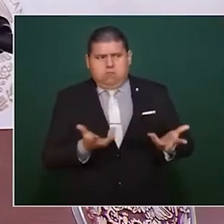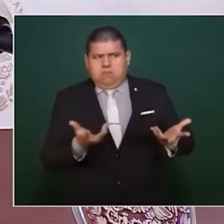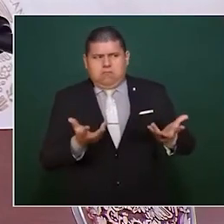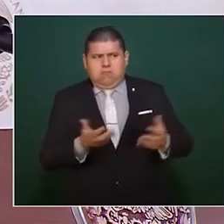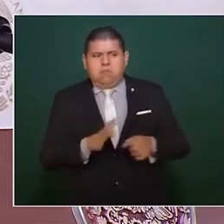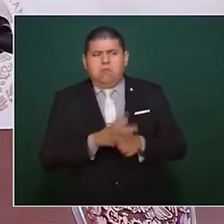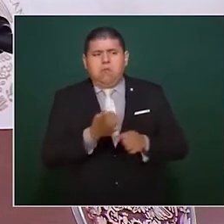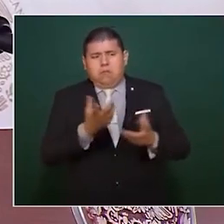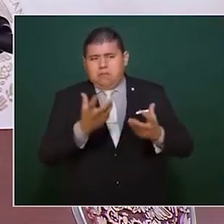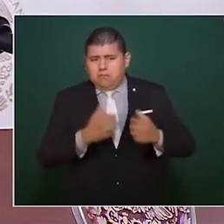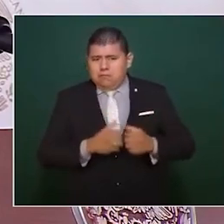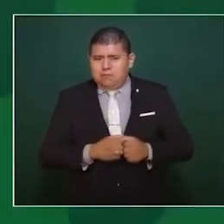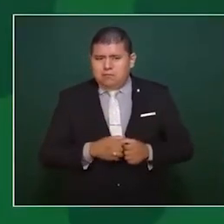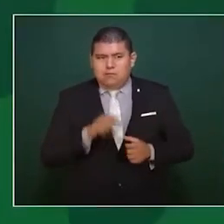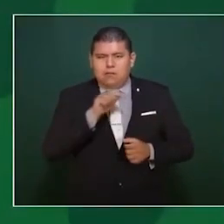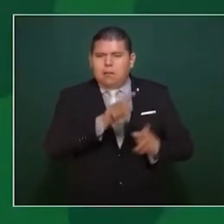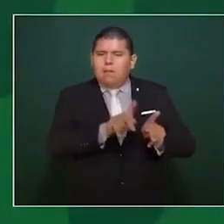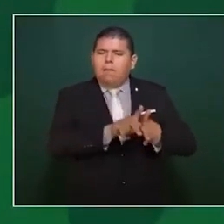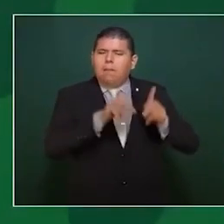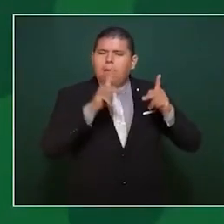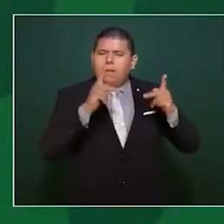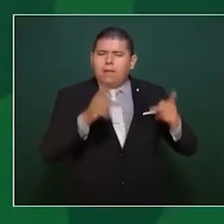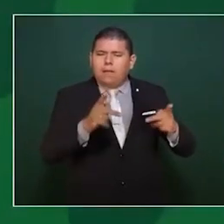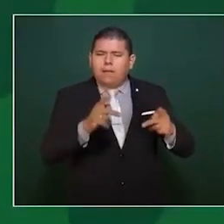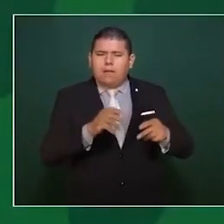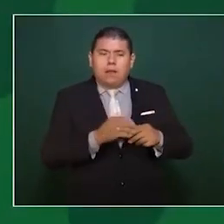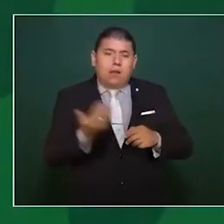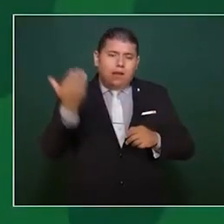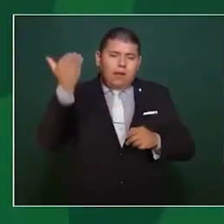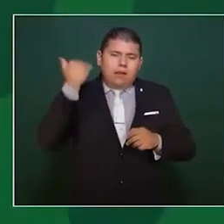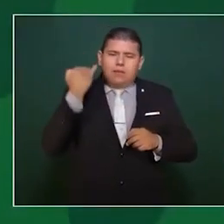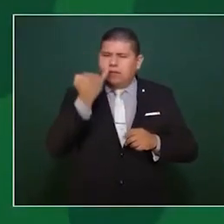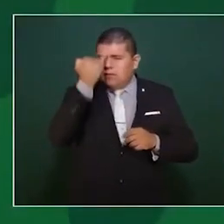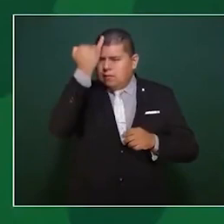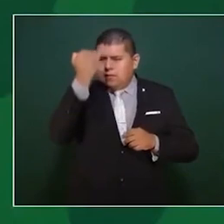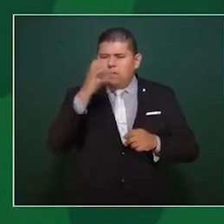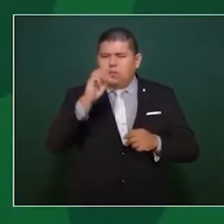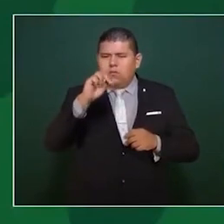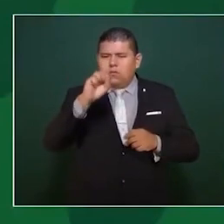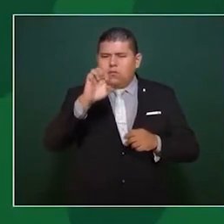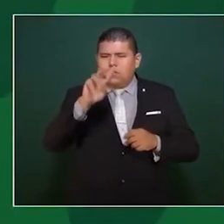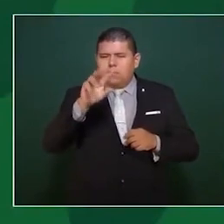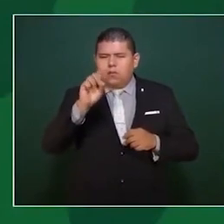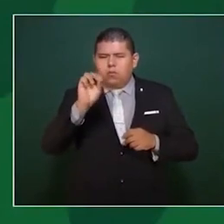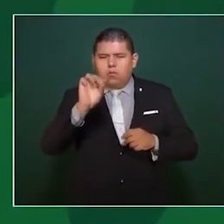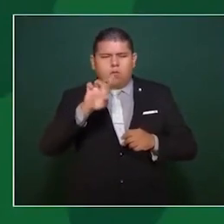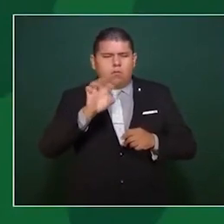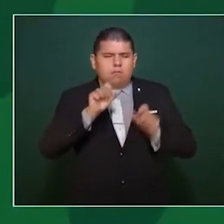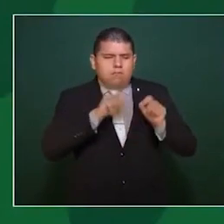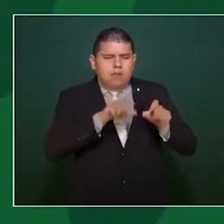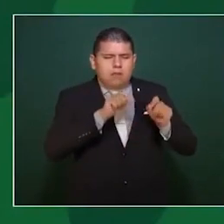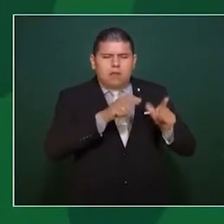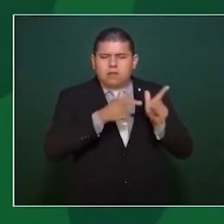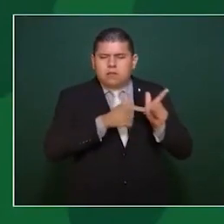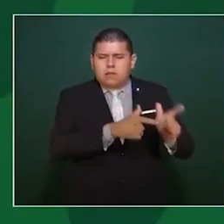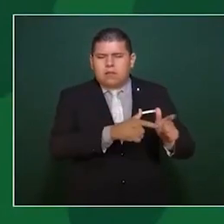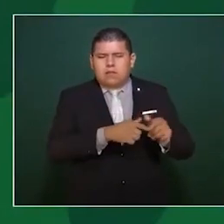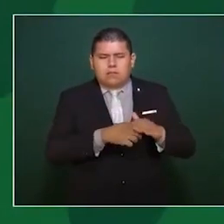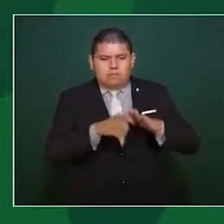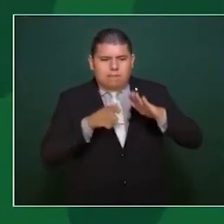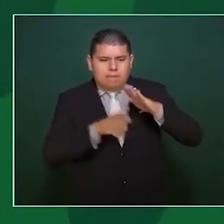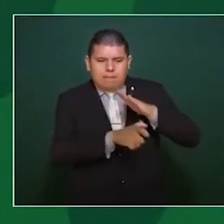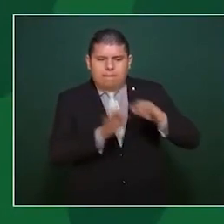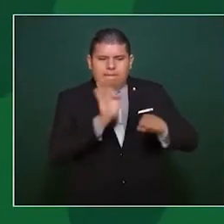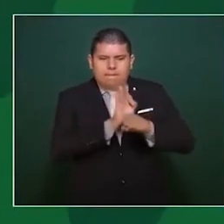Porque es un periódico, repito, conservador, que defiende al régimen de corrupción